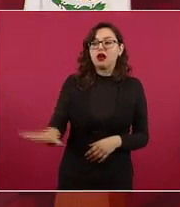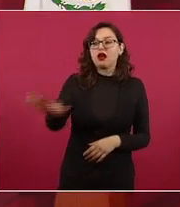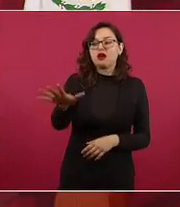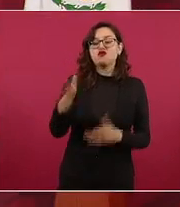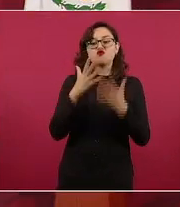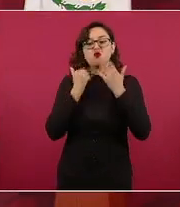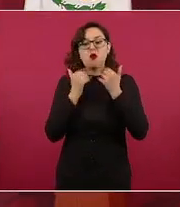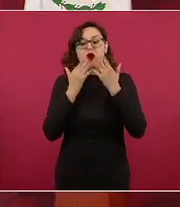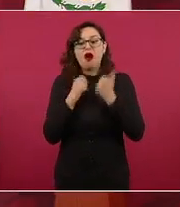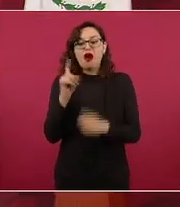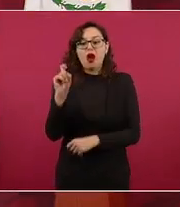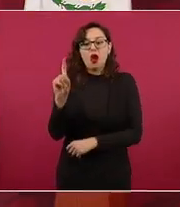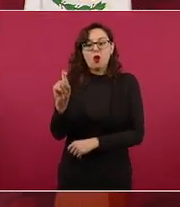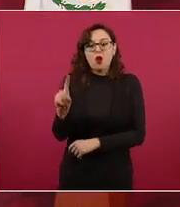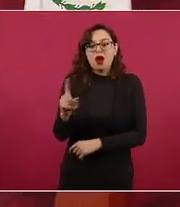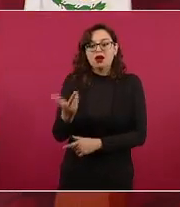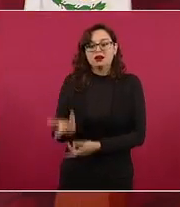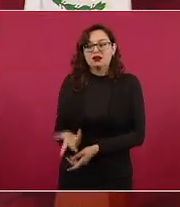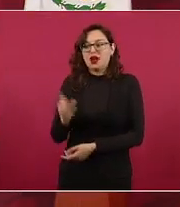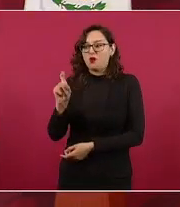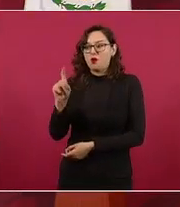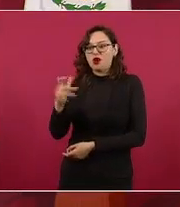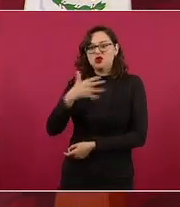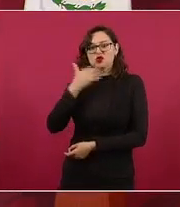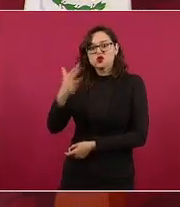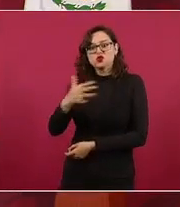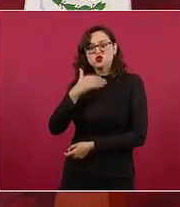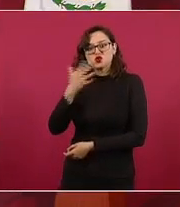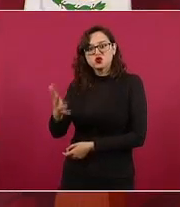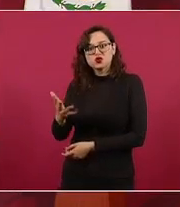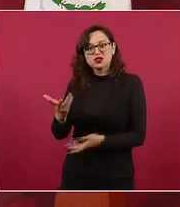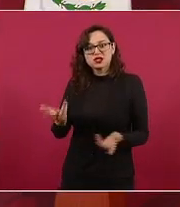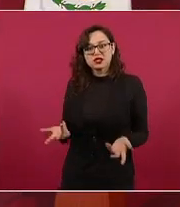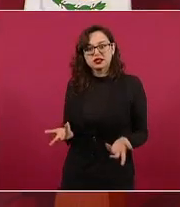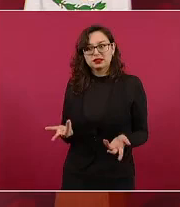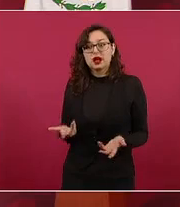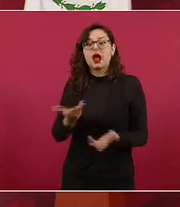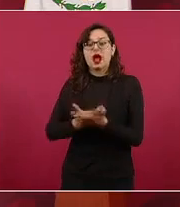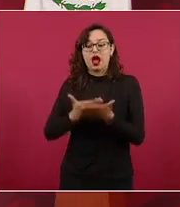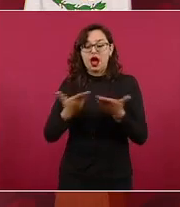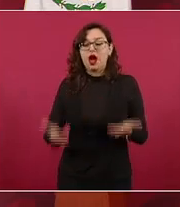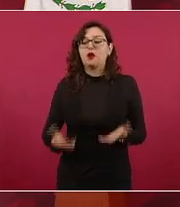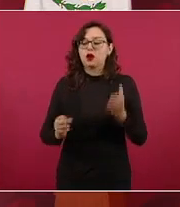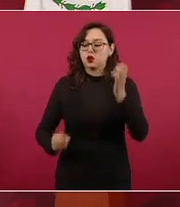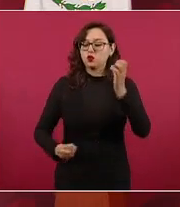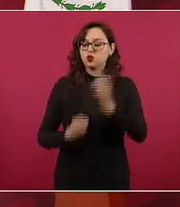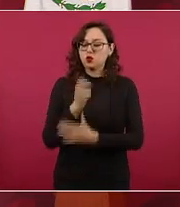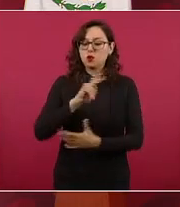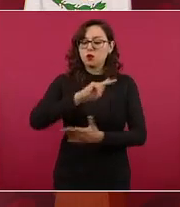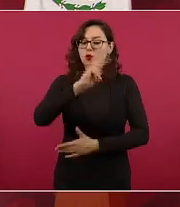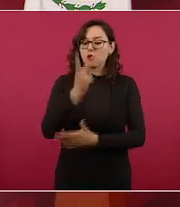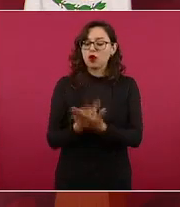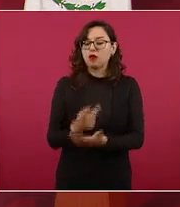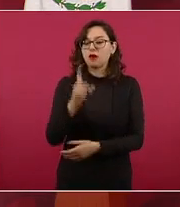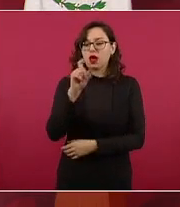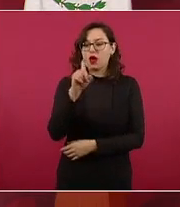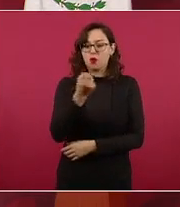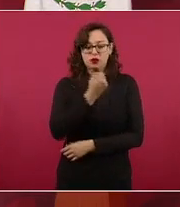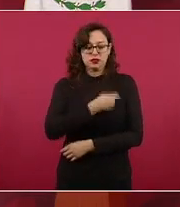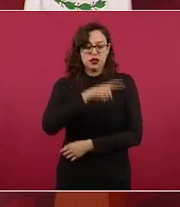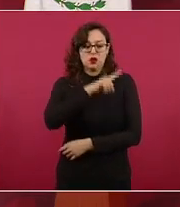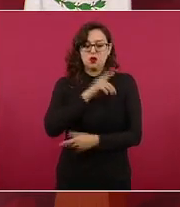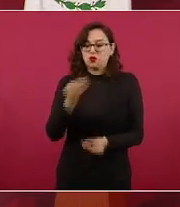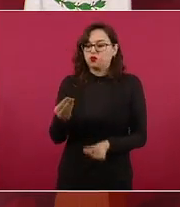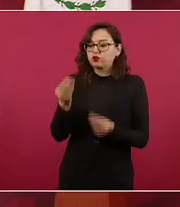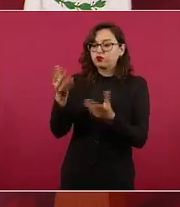y se convenció a los productores de leche y ellos